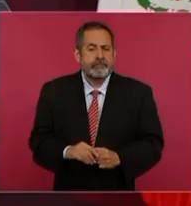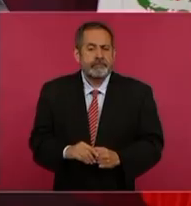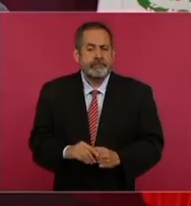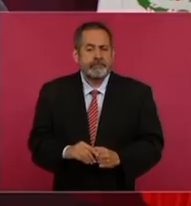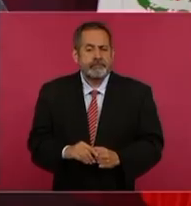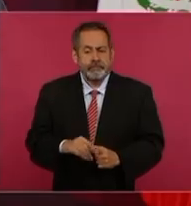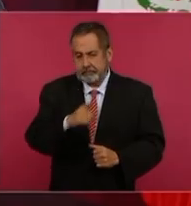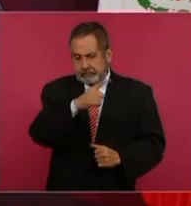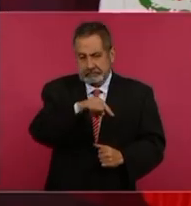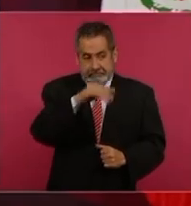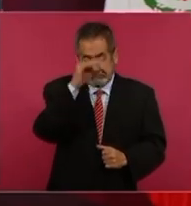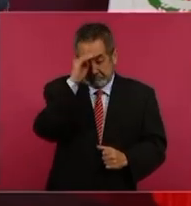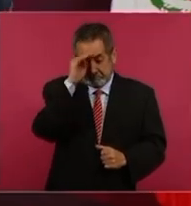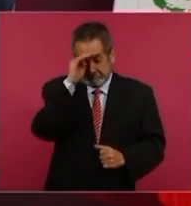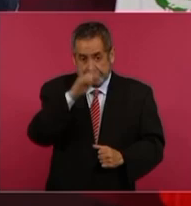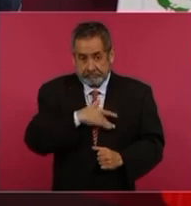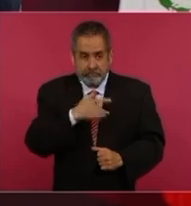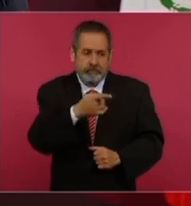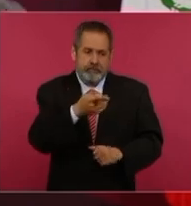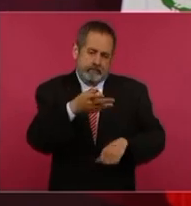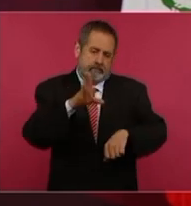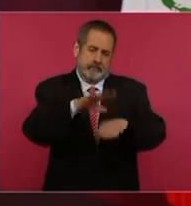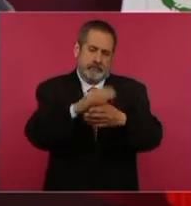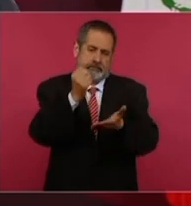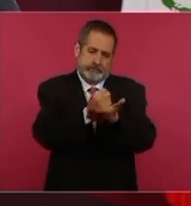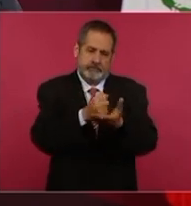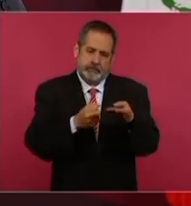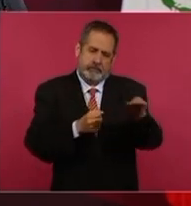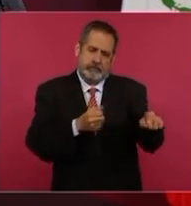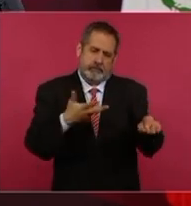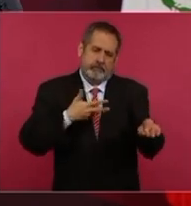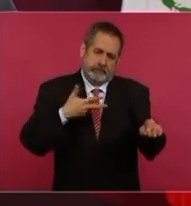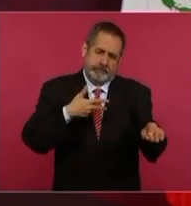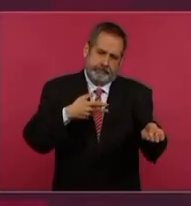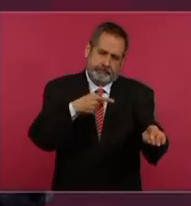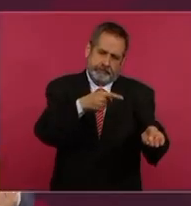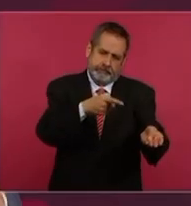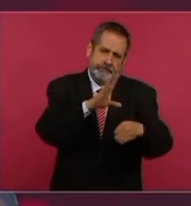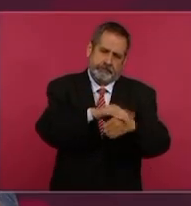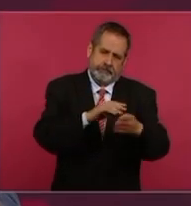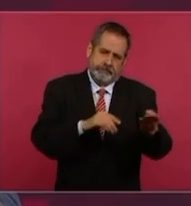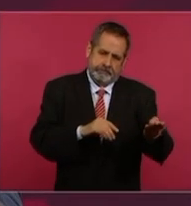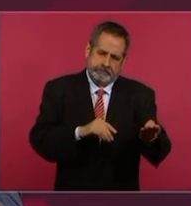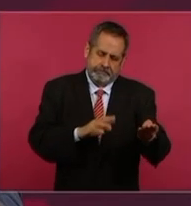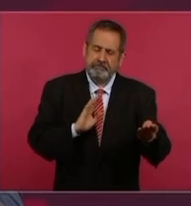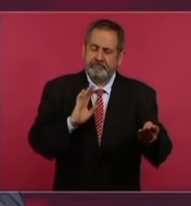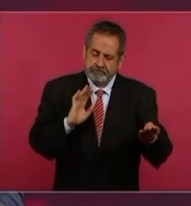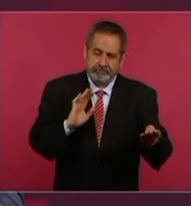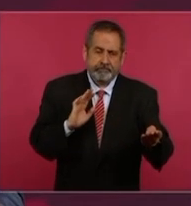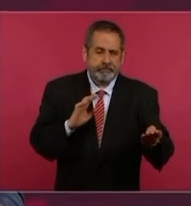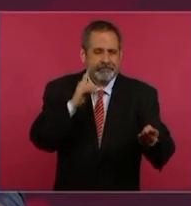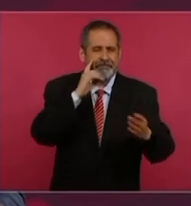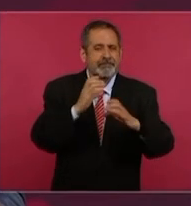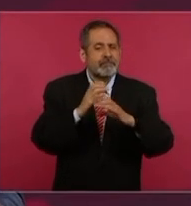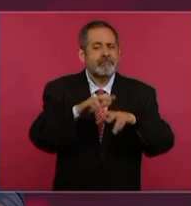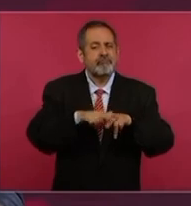considerando que, como ellos tienen la concesión de los trenes de carga,